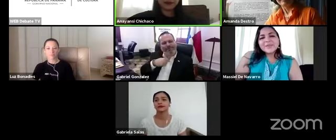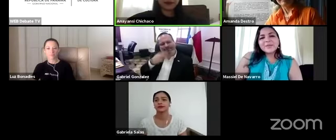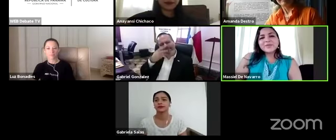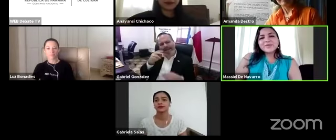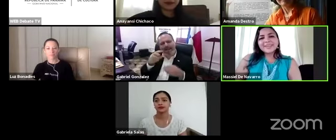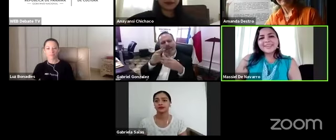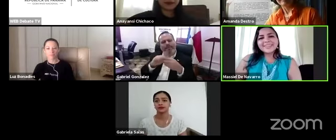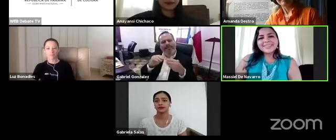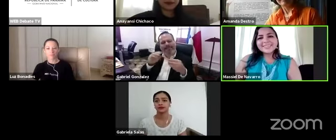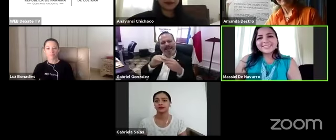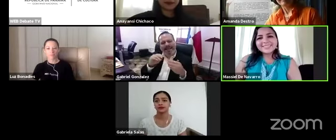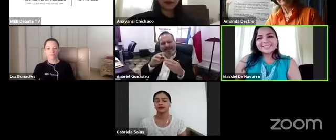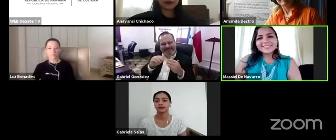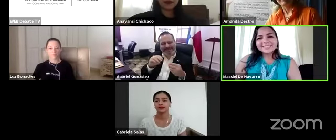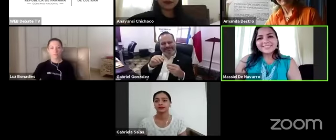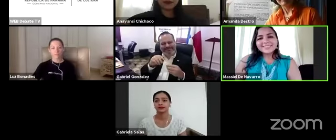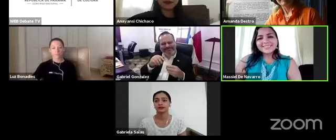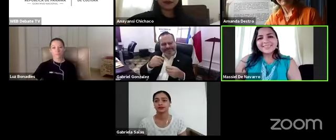Bueno, muchas gracias